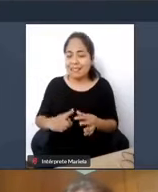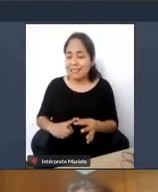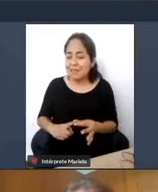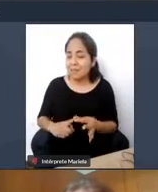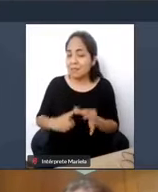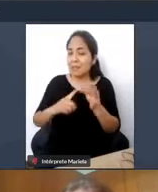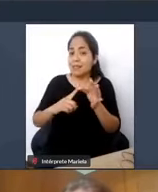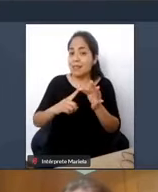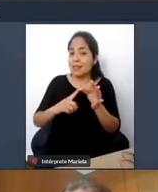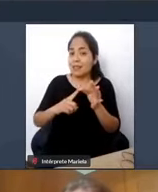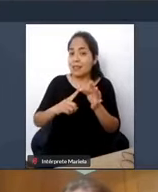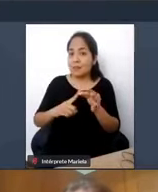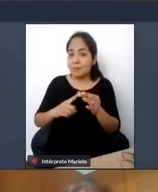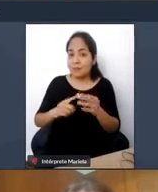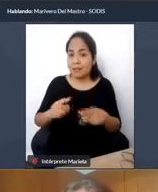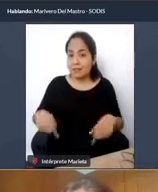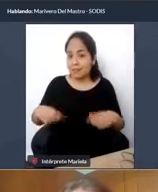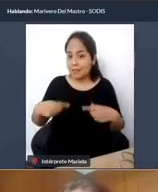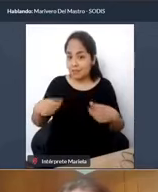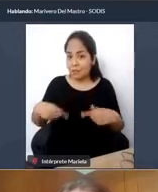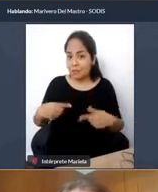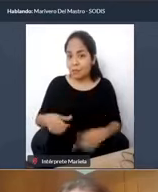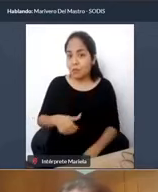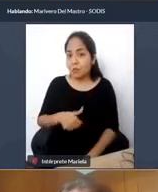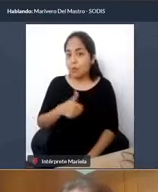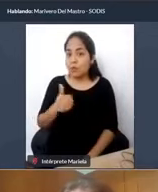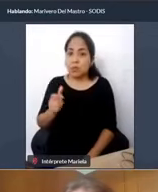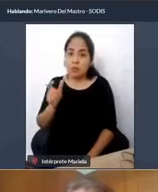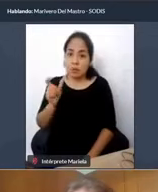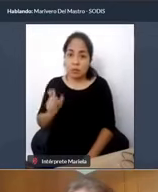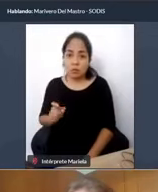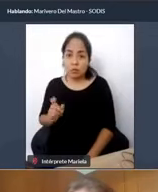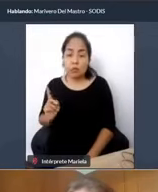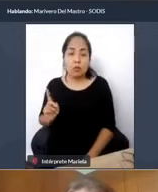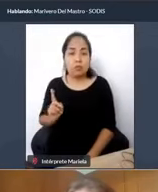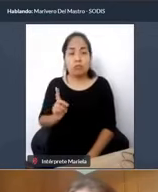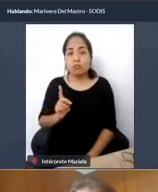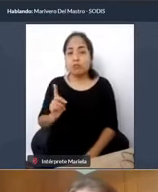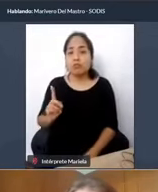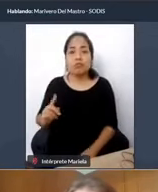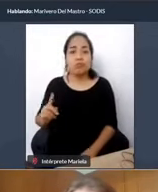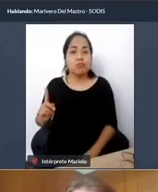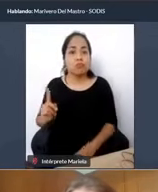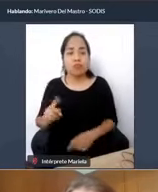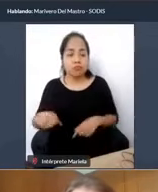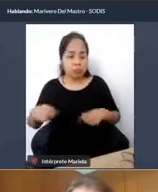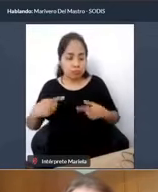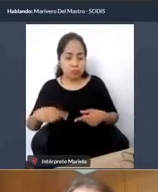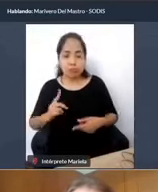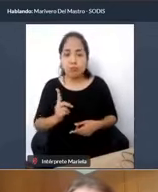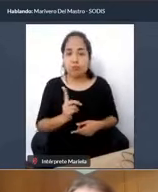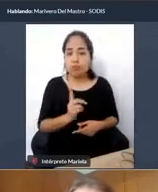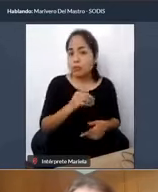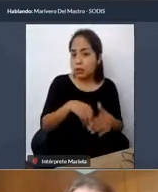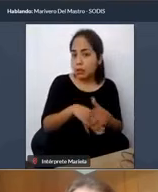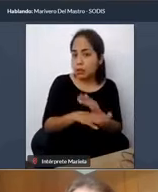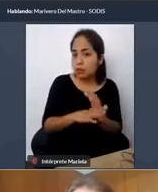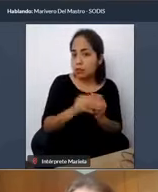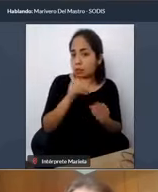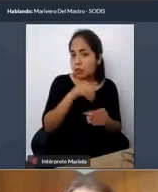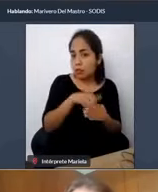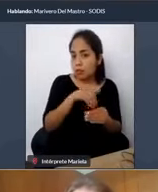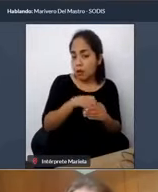Otra persona que va, que es oyente y va a un banco a solicitar información para abrir una cuenta bancaria y le